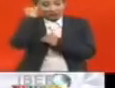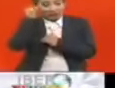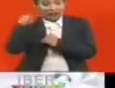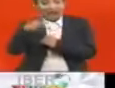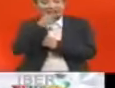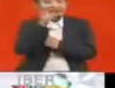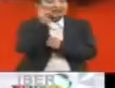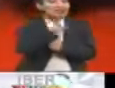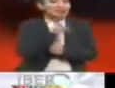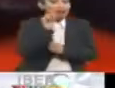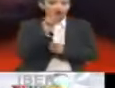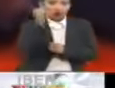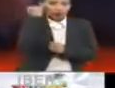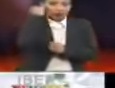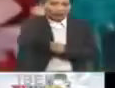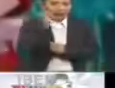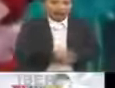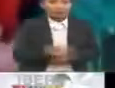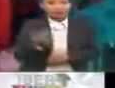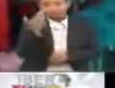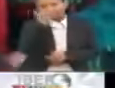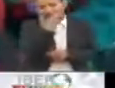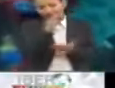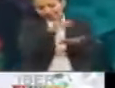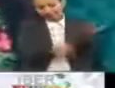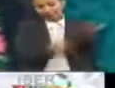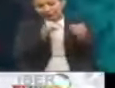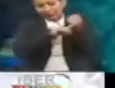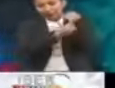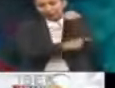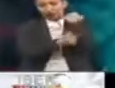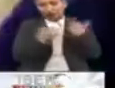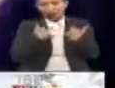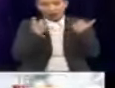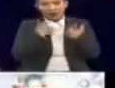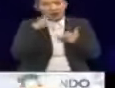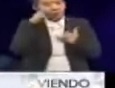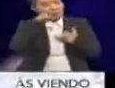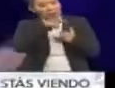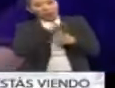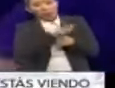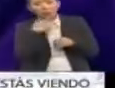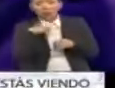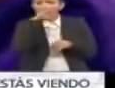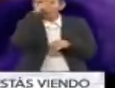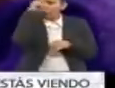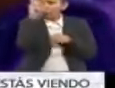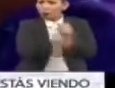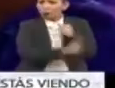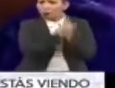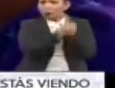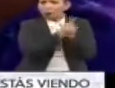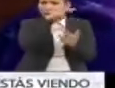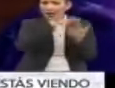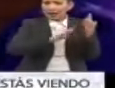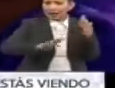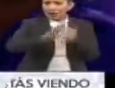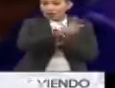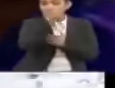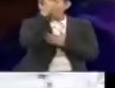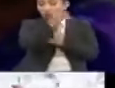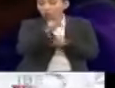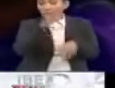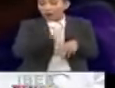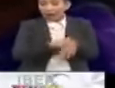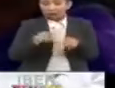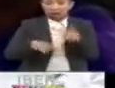y que las niñas no indígenas. En el reporte, el embarazo adolescente es visto como uno de los grandes problemas en nuestra región y uno de